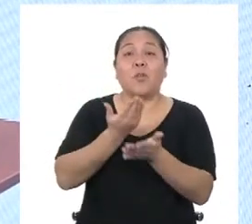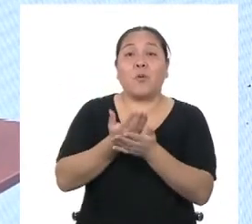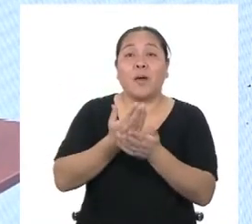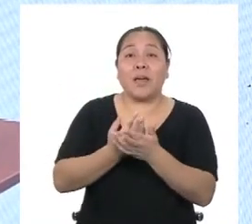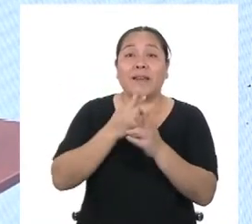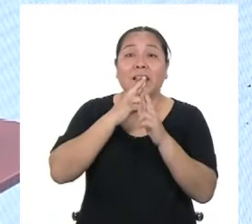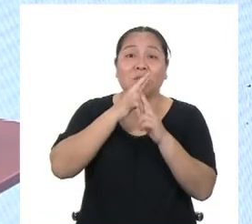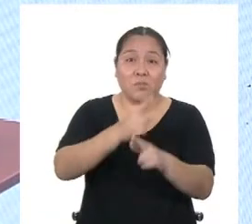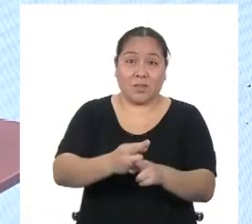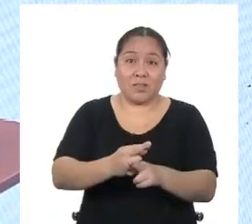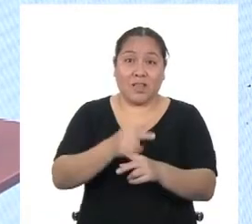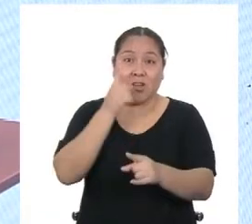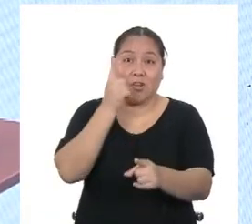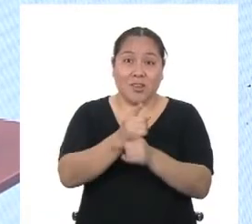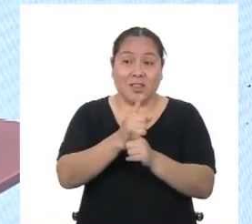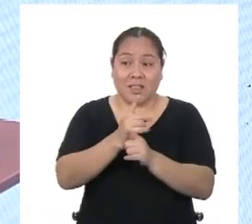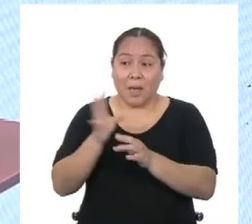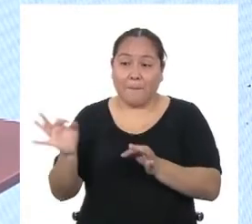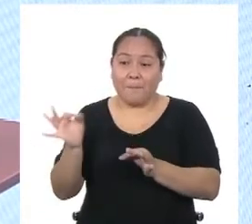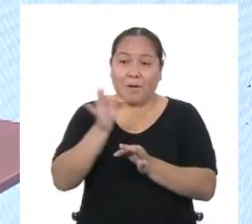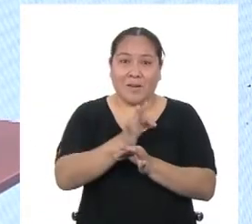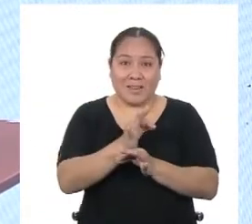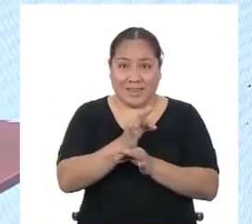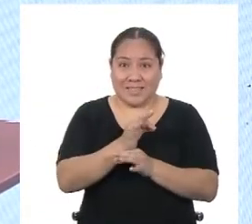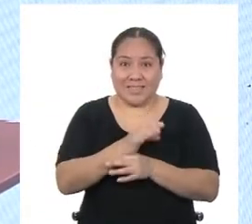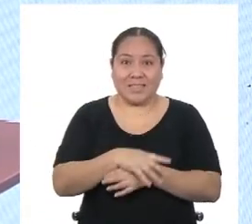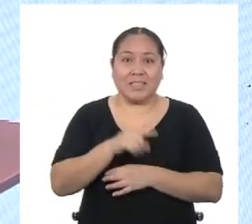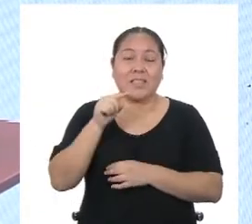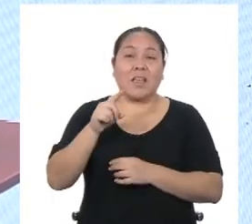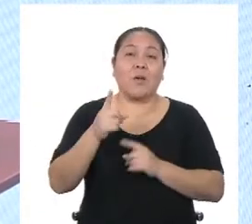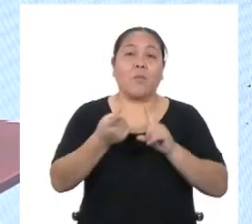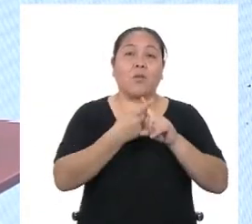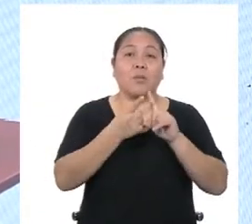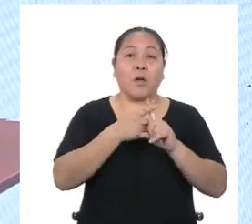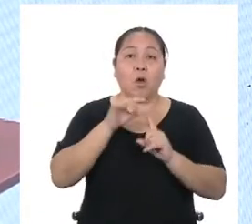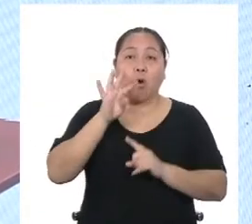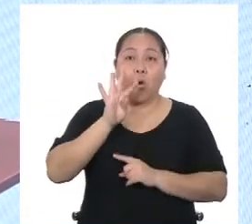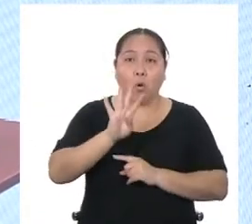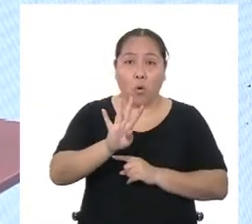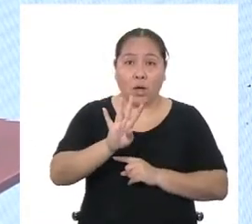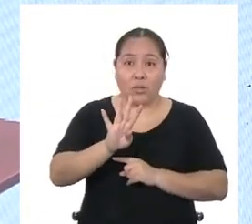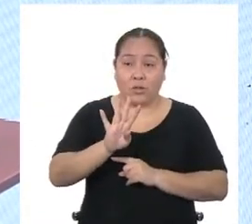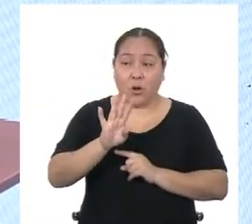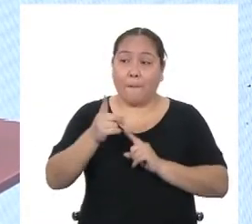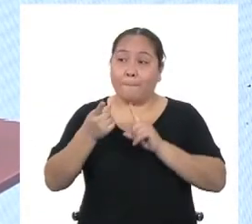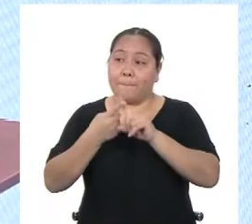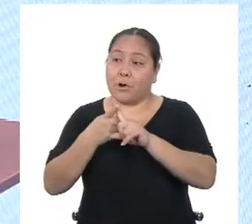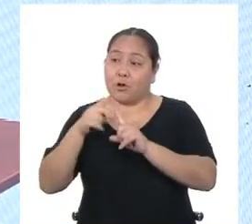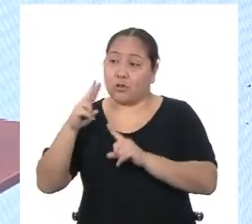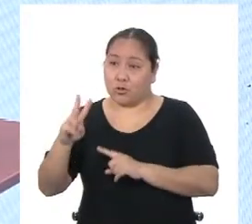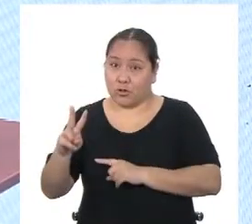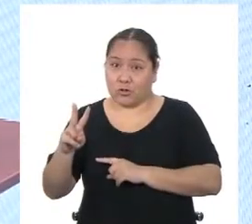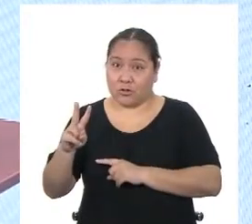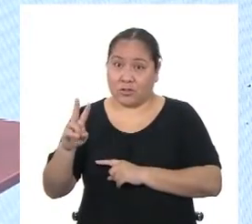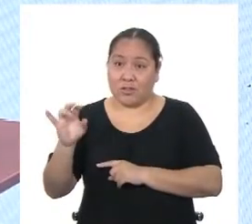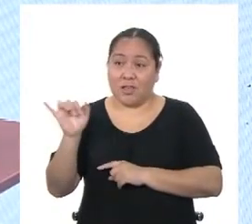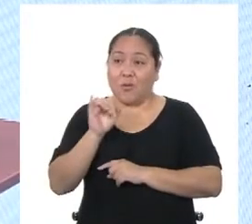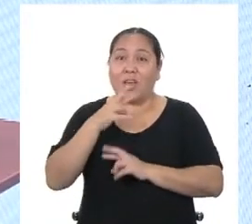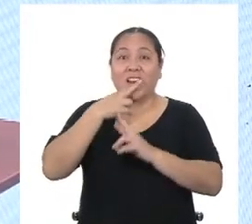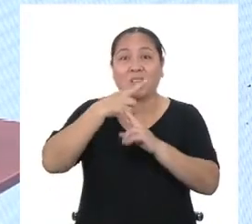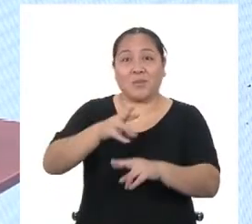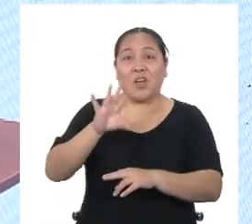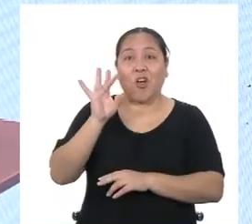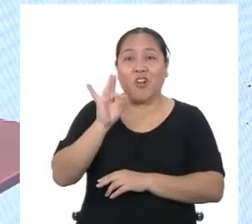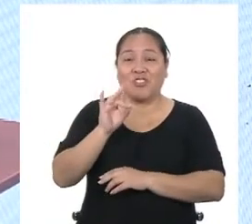apliquen los nuevos valores a la fórmula. Si multiplicamos 4 de largo por el 2 que obtuvimos para el ancho, tenemos como resultado